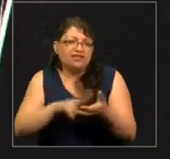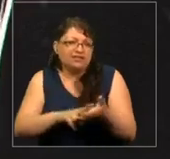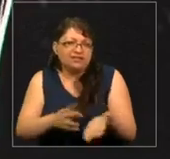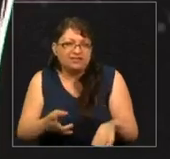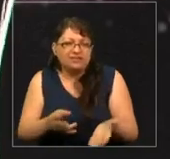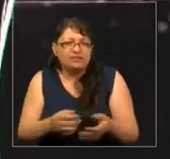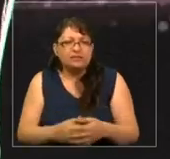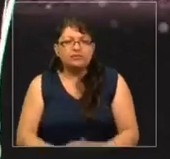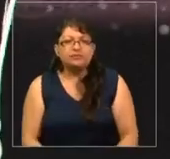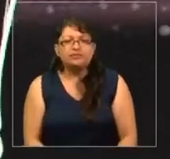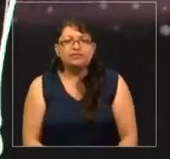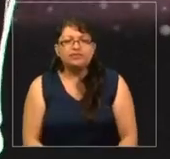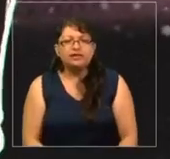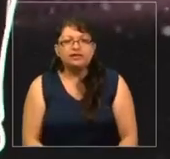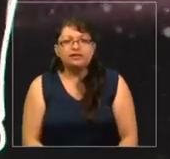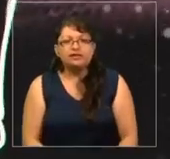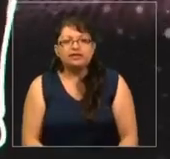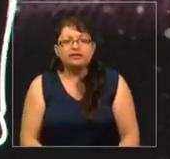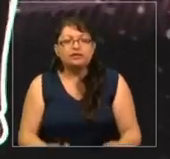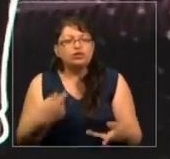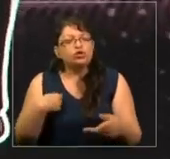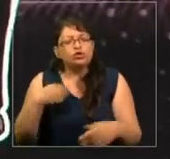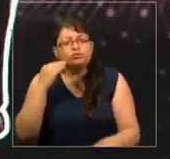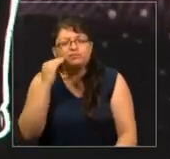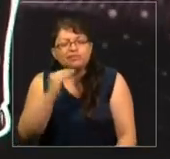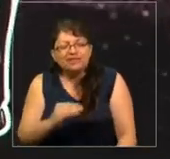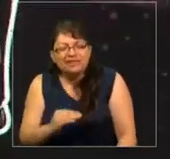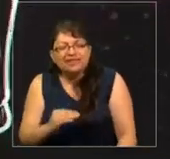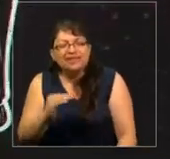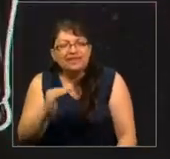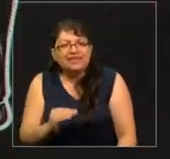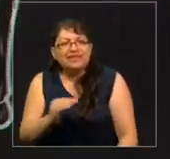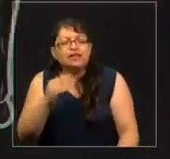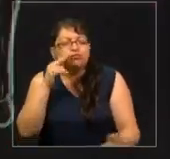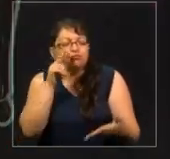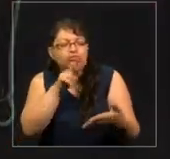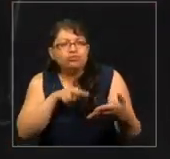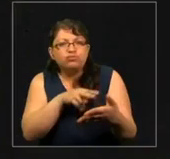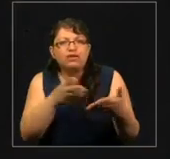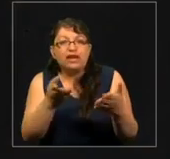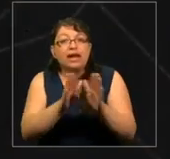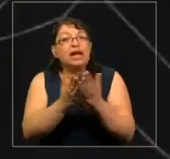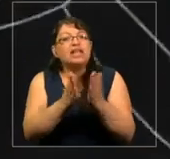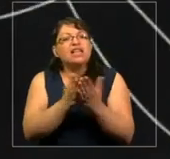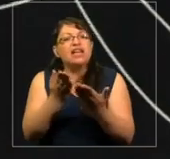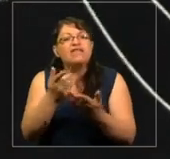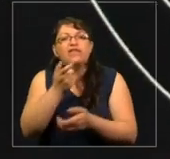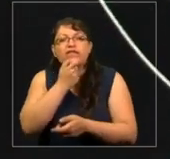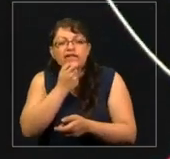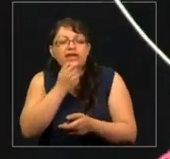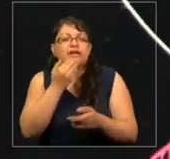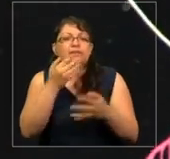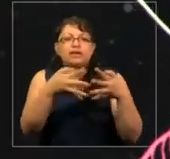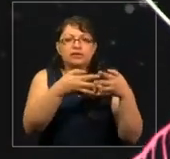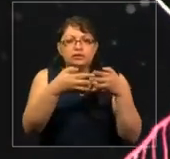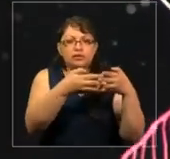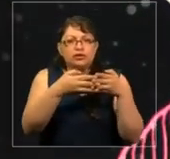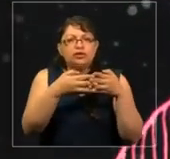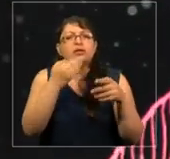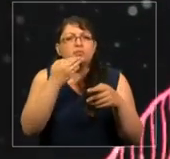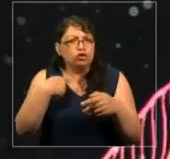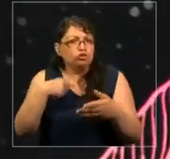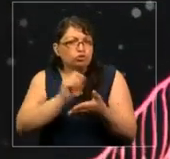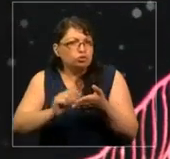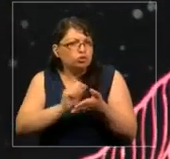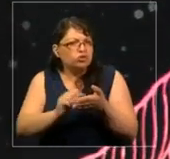Lo que leí como una niña muy pequeña eran libros británicos y americanos y también fui una